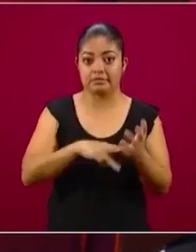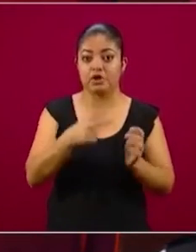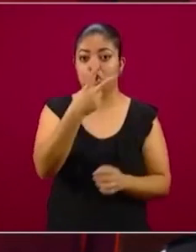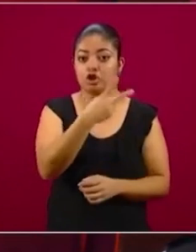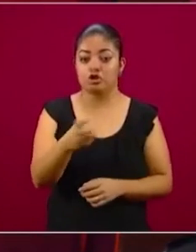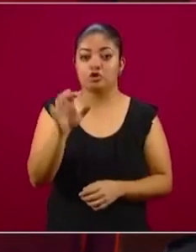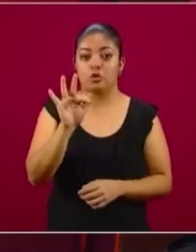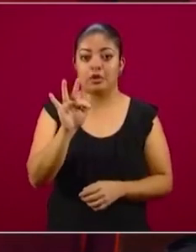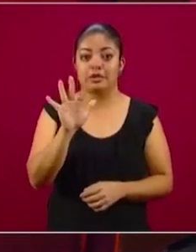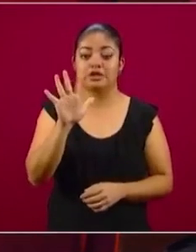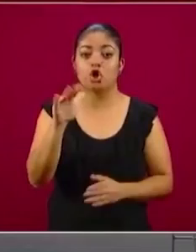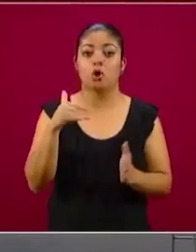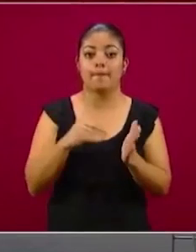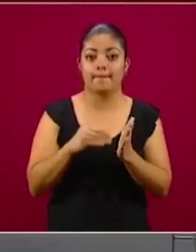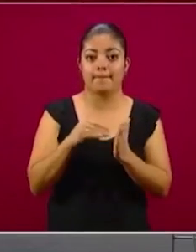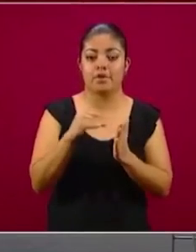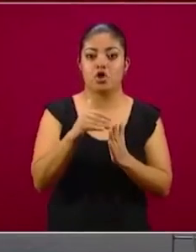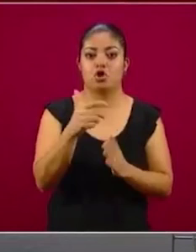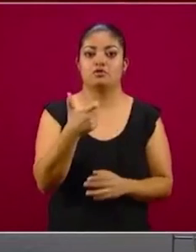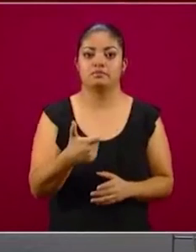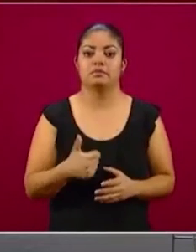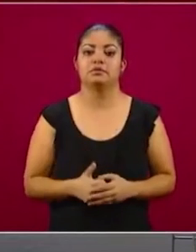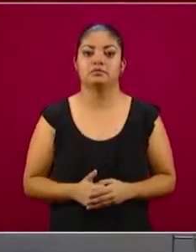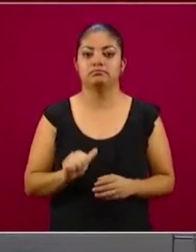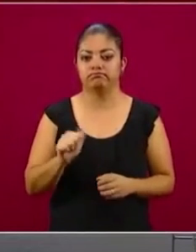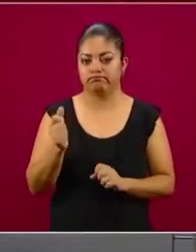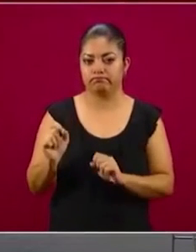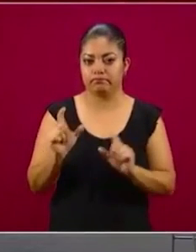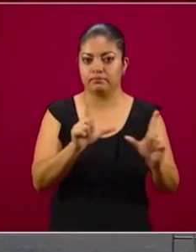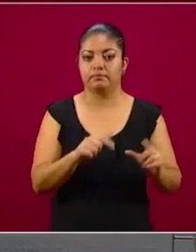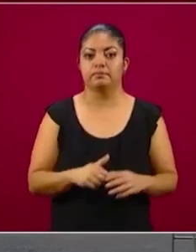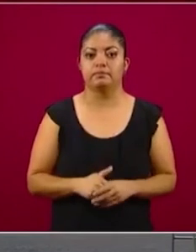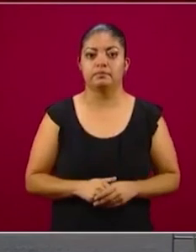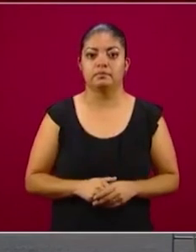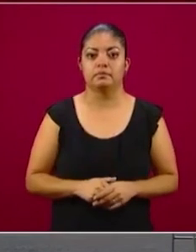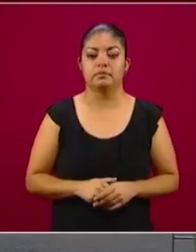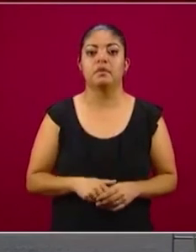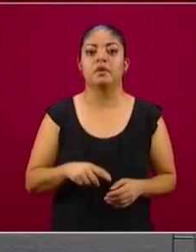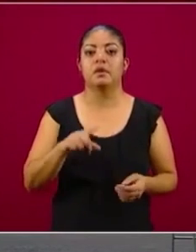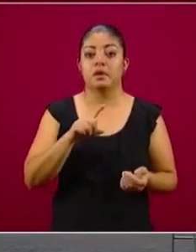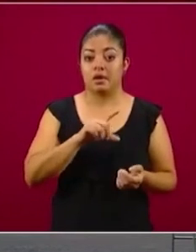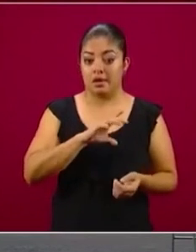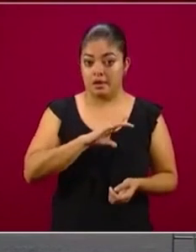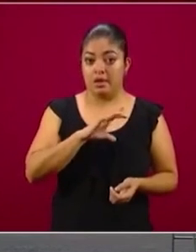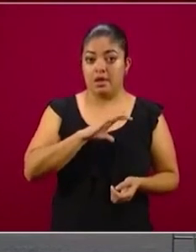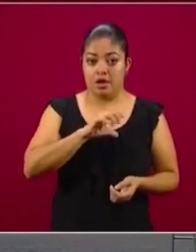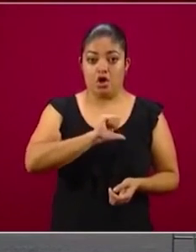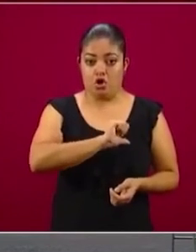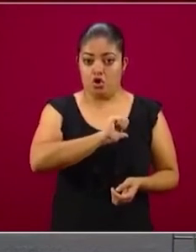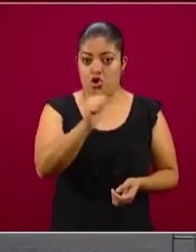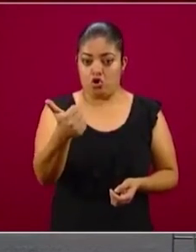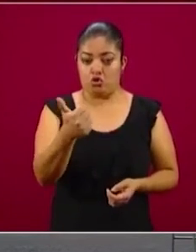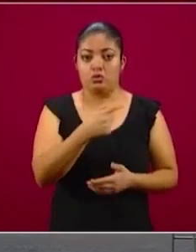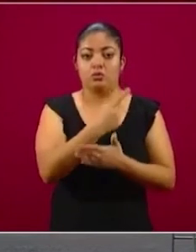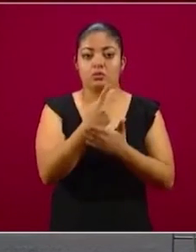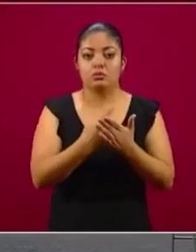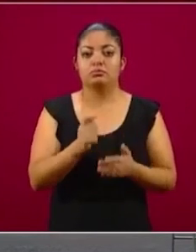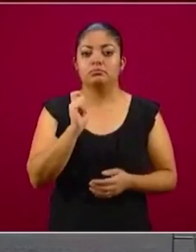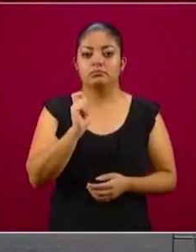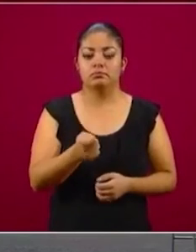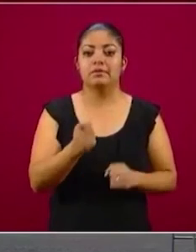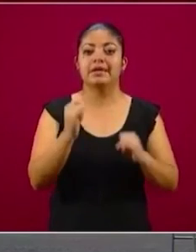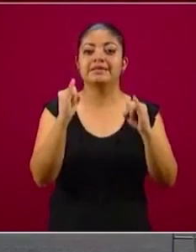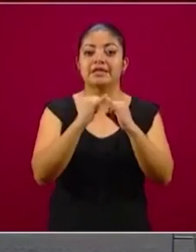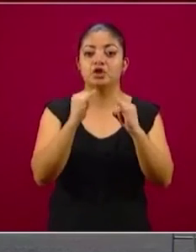millones de pesos. En la que sigue tenemos los otros programas que tenemos del Instituto de